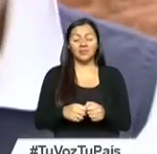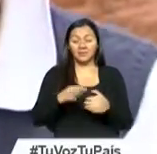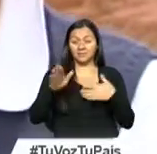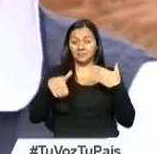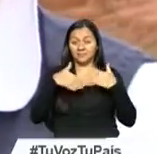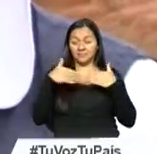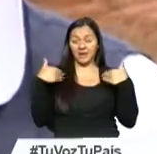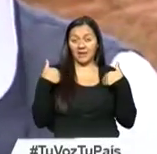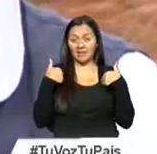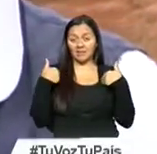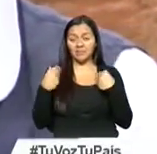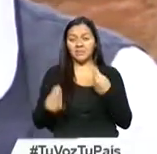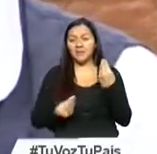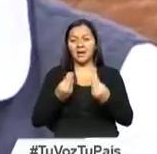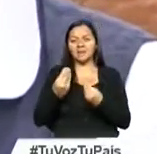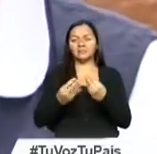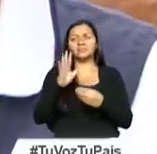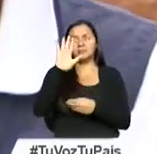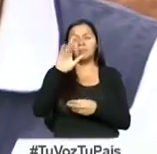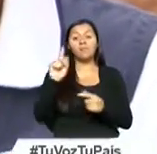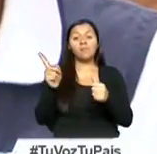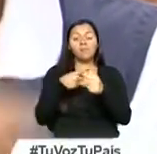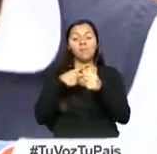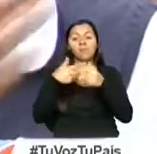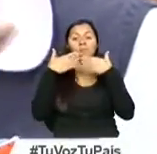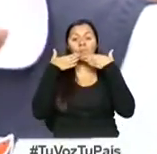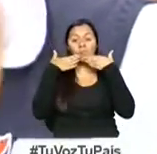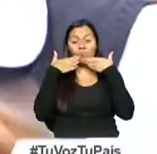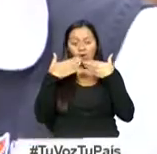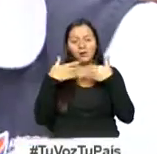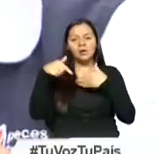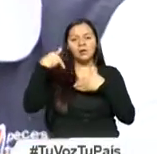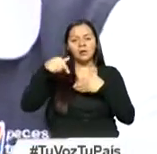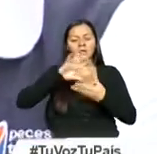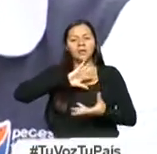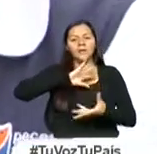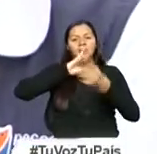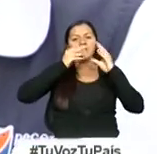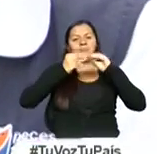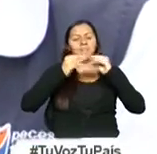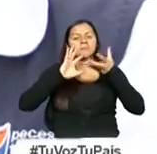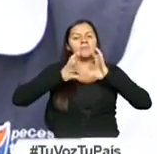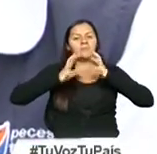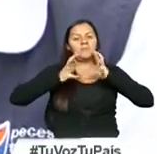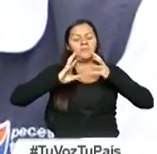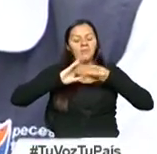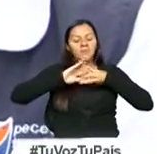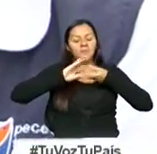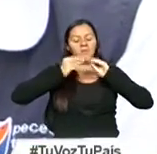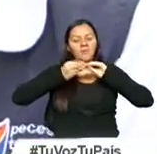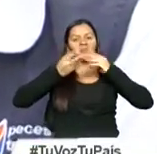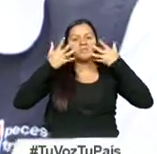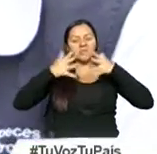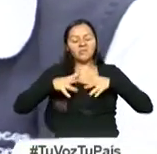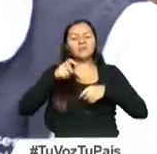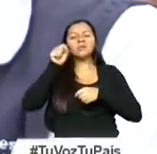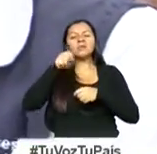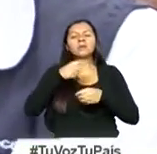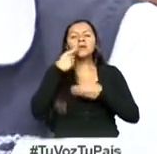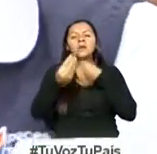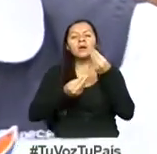estos animales y gracias a su capacidad de adaptación, pudimos